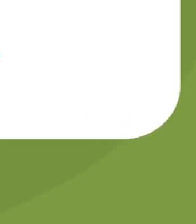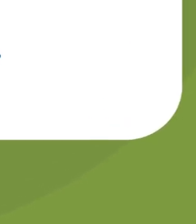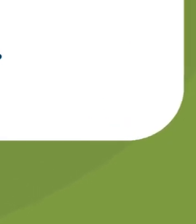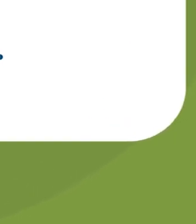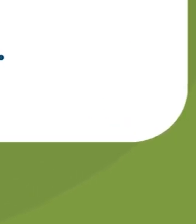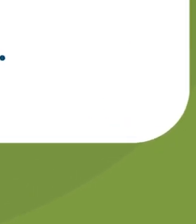Gracias por ver el video.